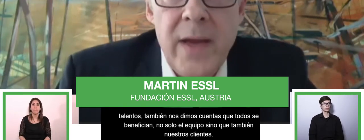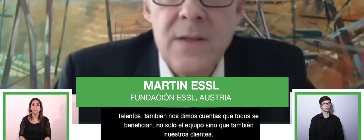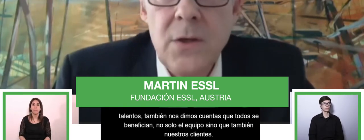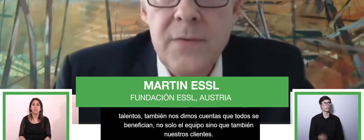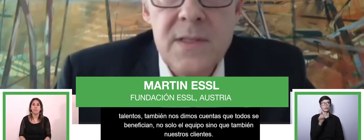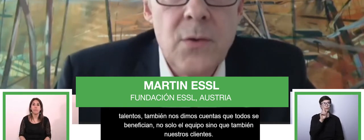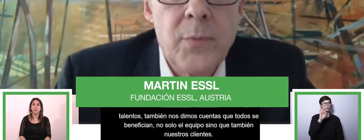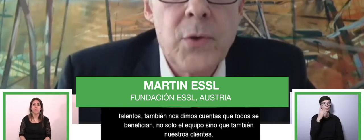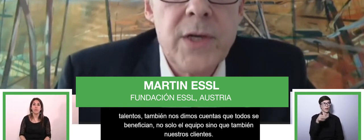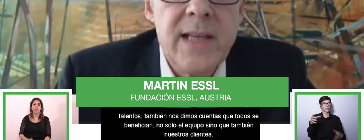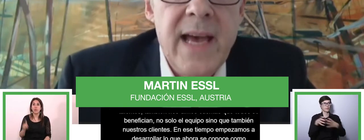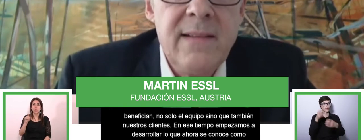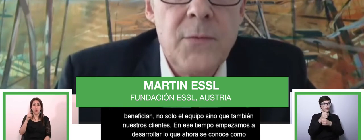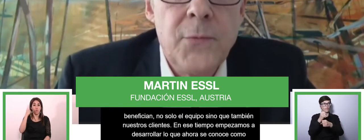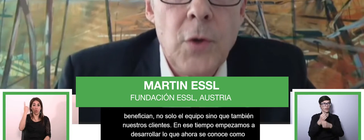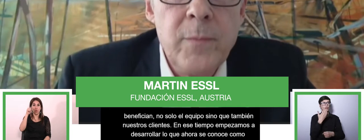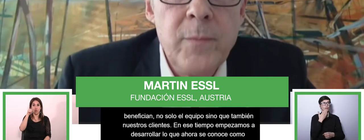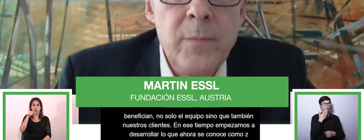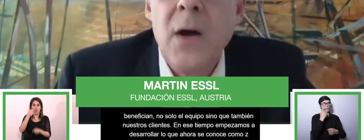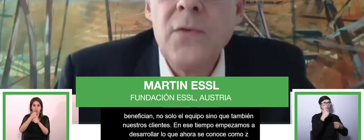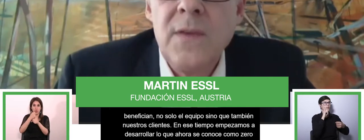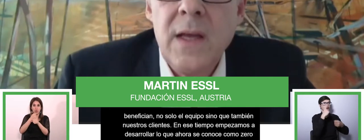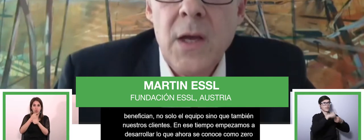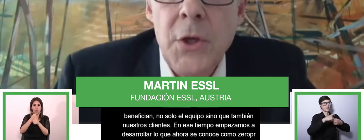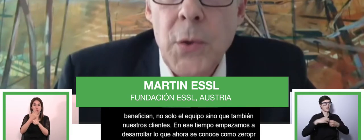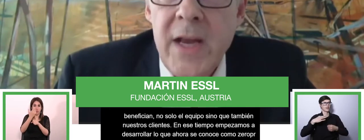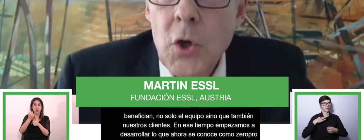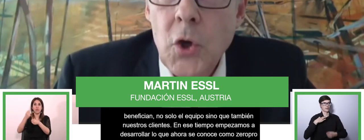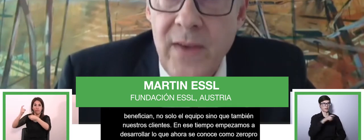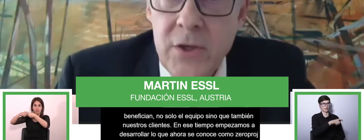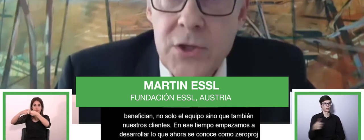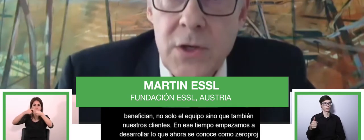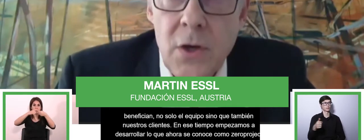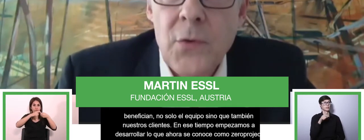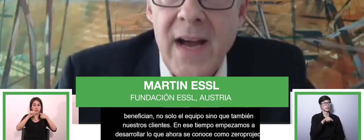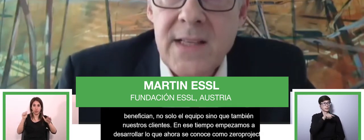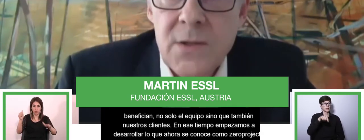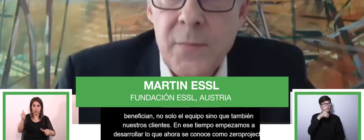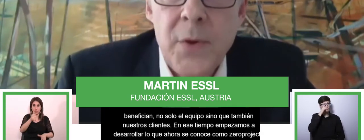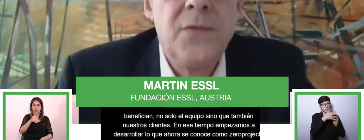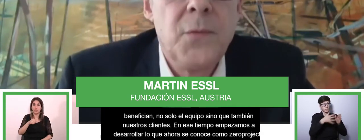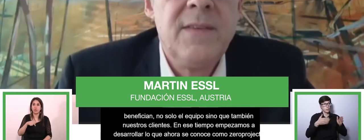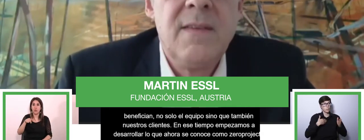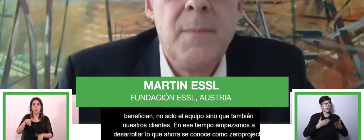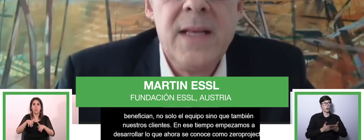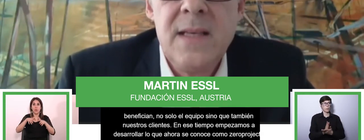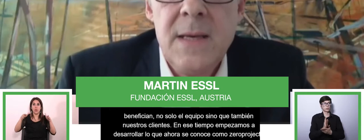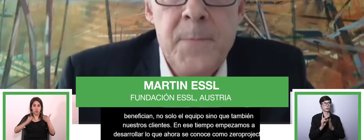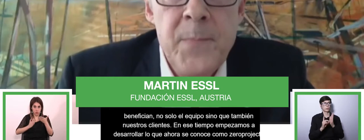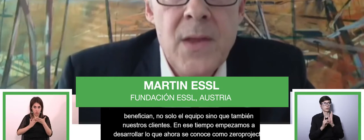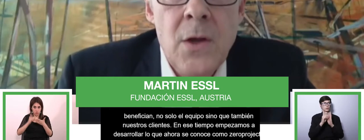Michael Feinbeck, director del proyecto de Zero Project, me ha informado respecto del convenio de